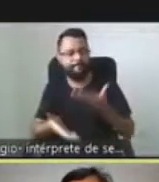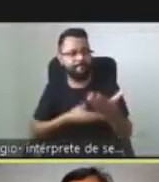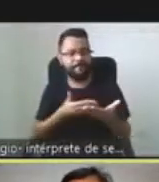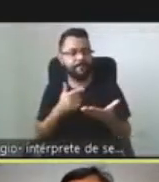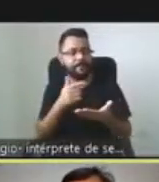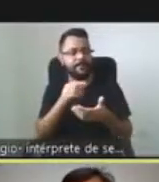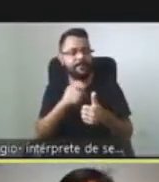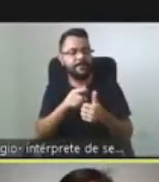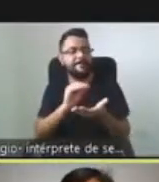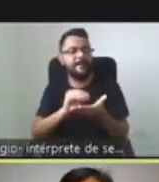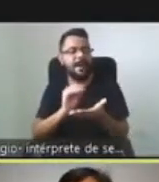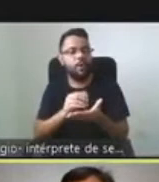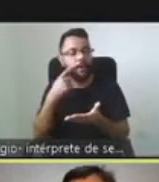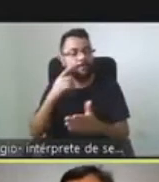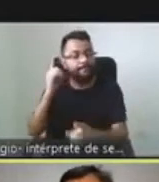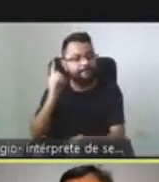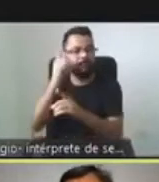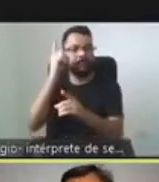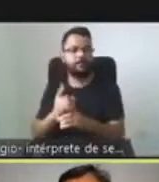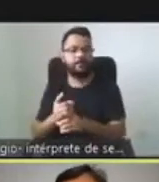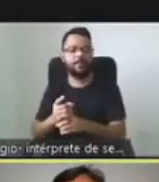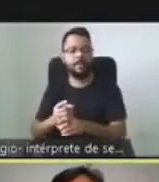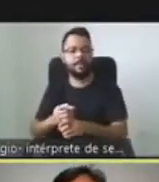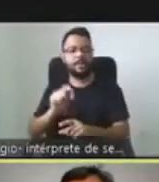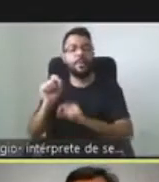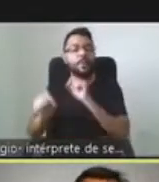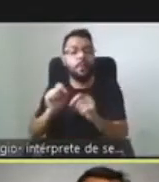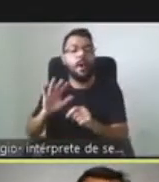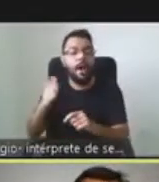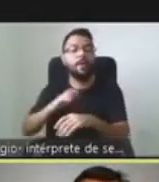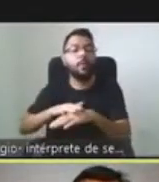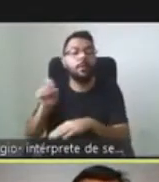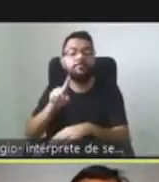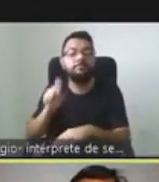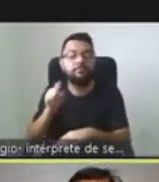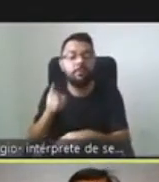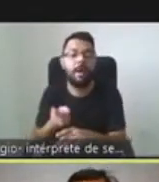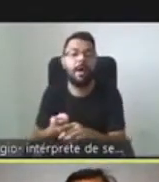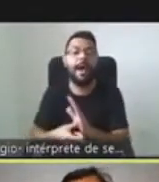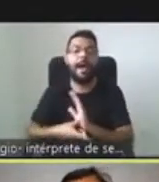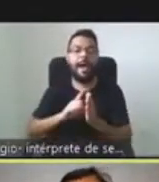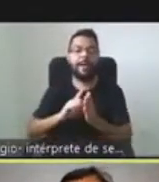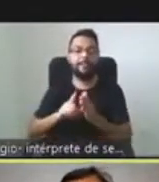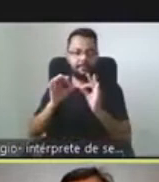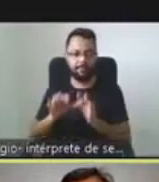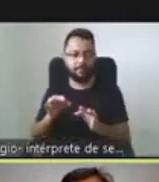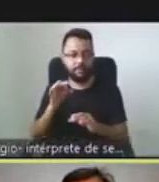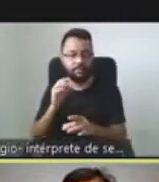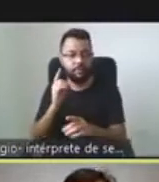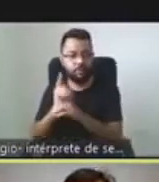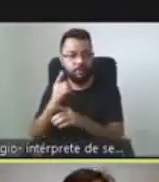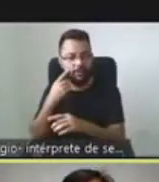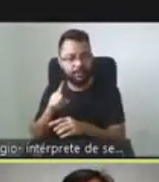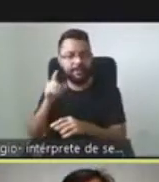años que transcurren, nosotros recibimos muchos diagnósticos errados o diagnósticos parciales. La falta de información